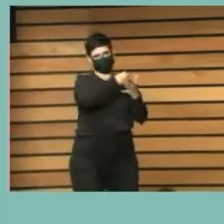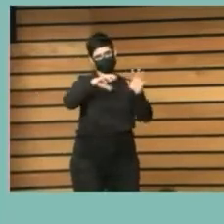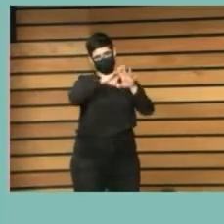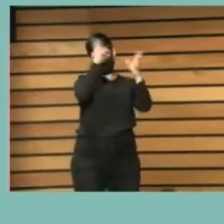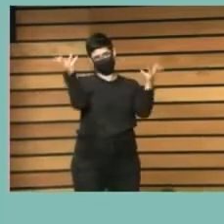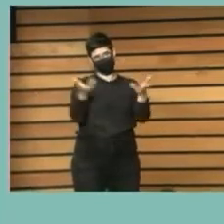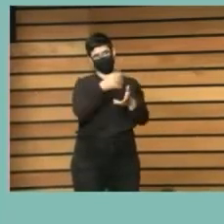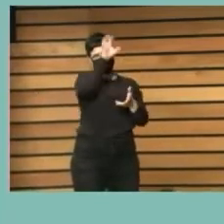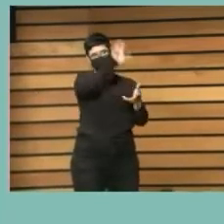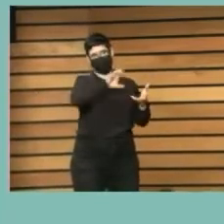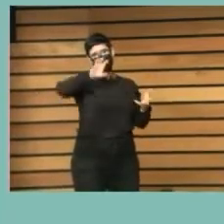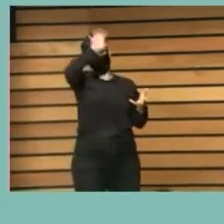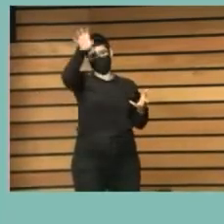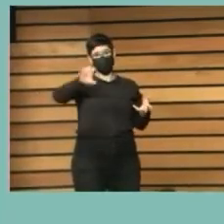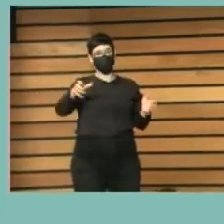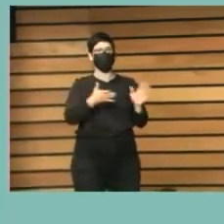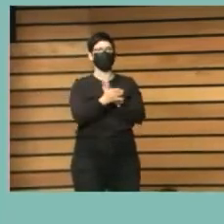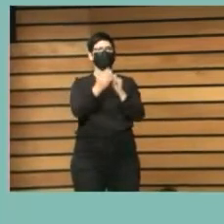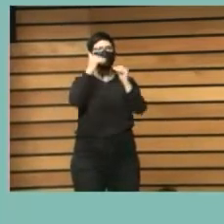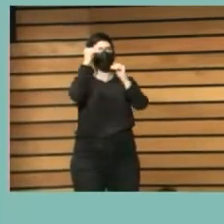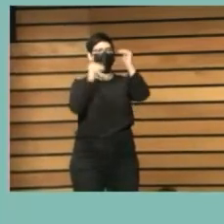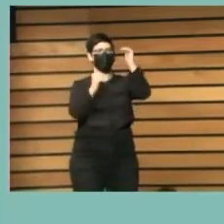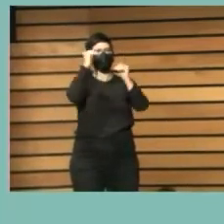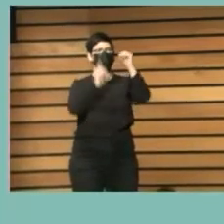romper aquellas barreras norte-sur que ya